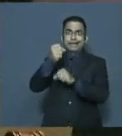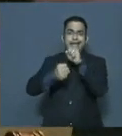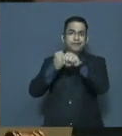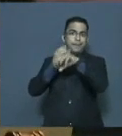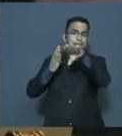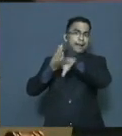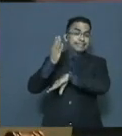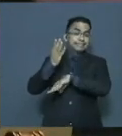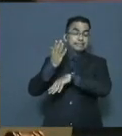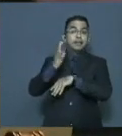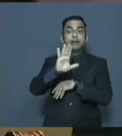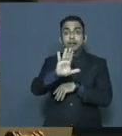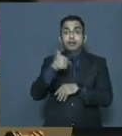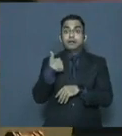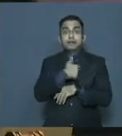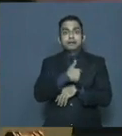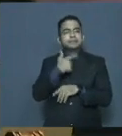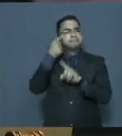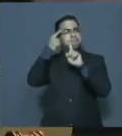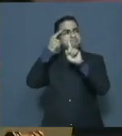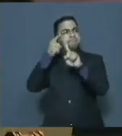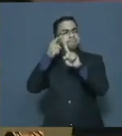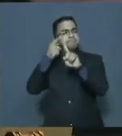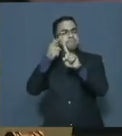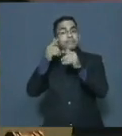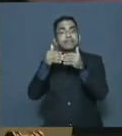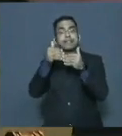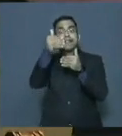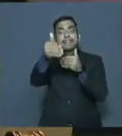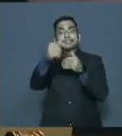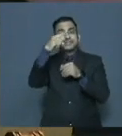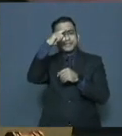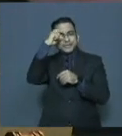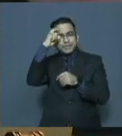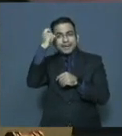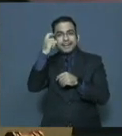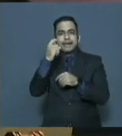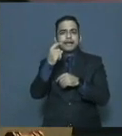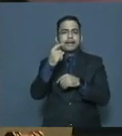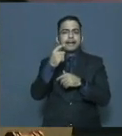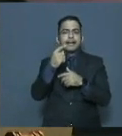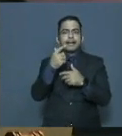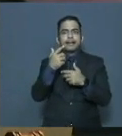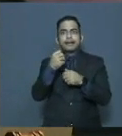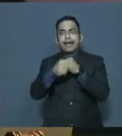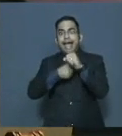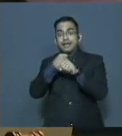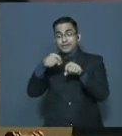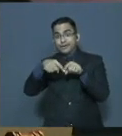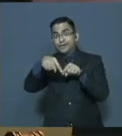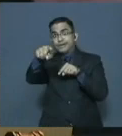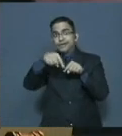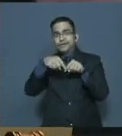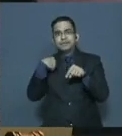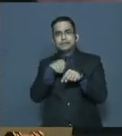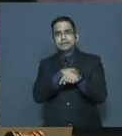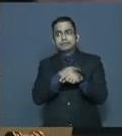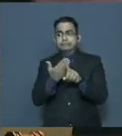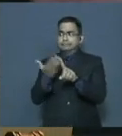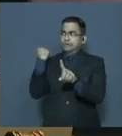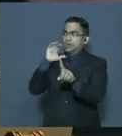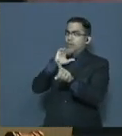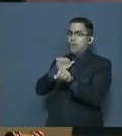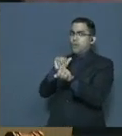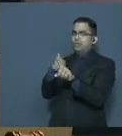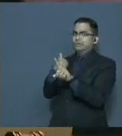razón, con el objetivo de terminar el próximo verano sin ningún caso pendiente de solución que date de una